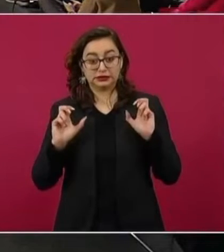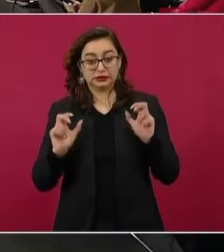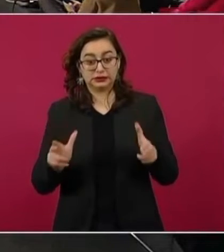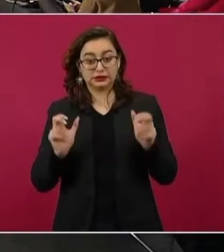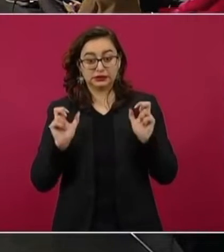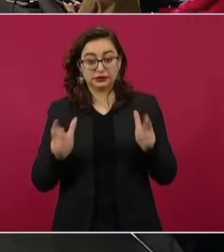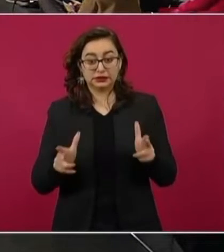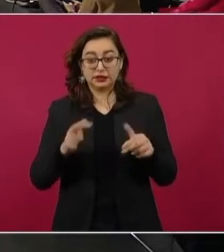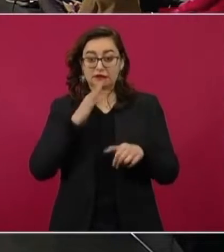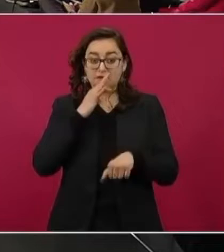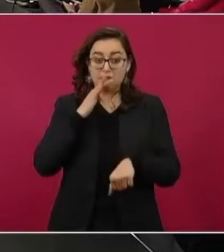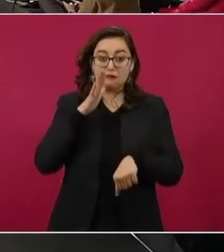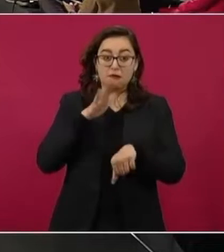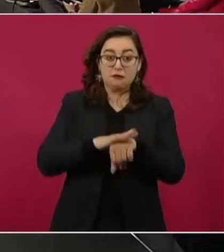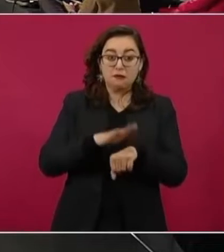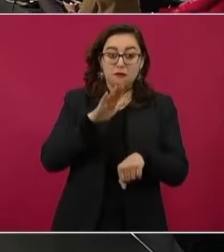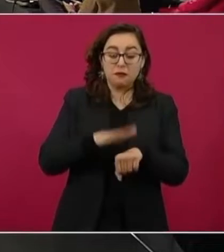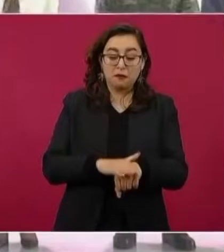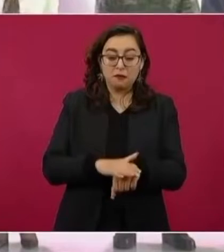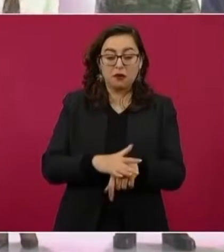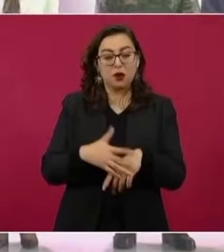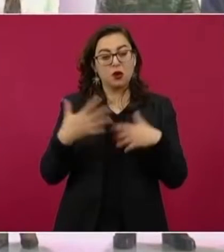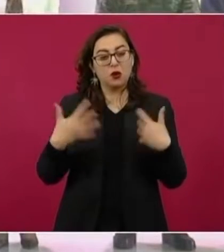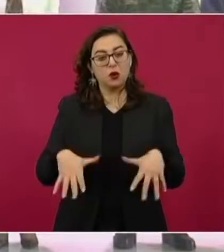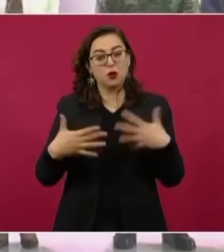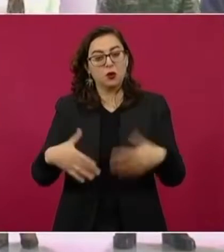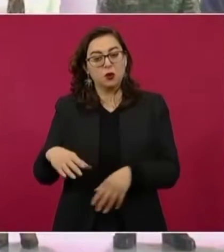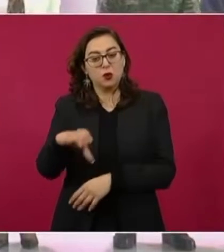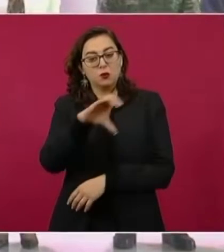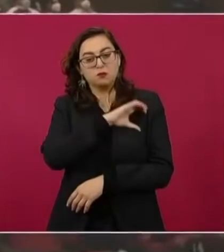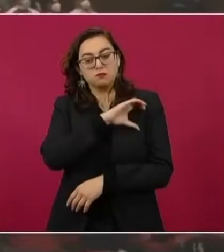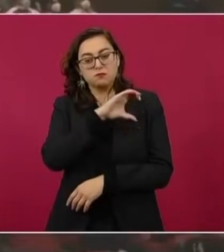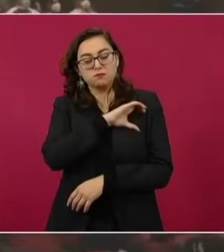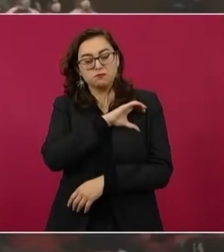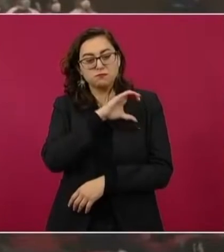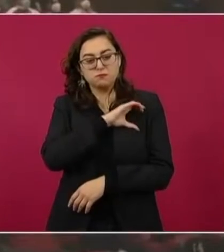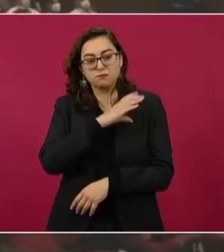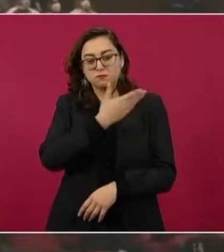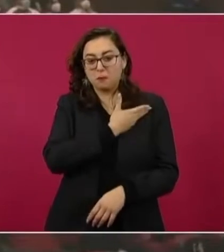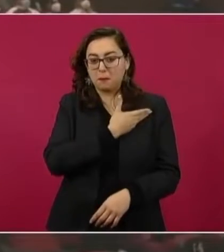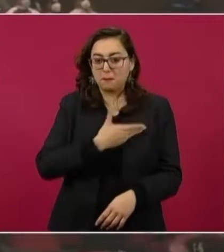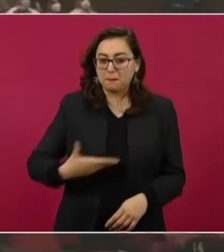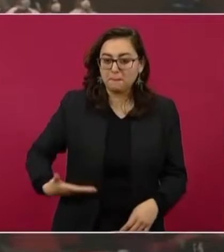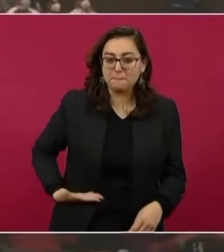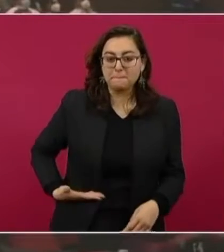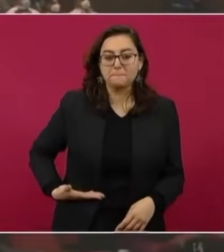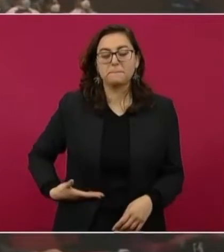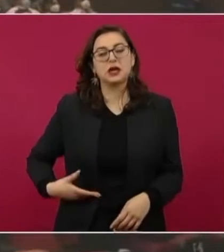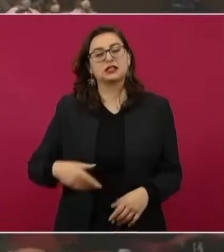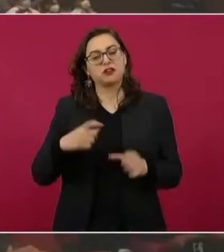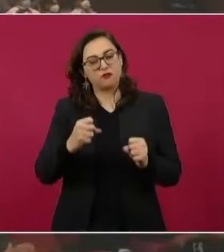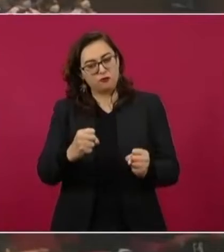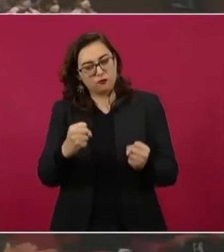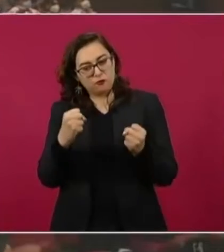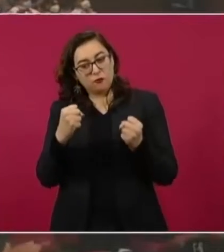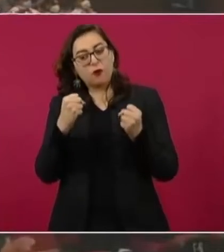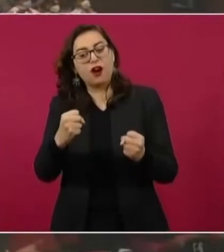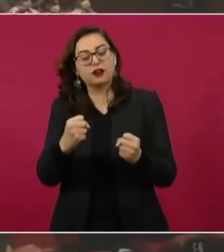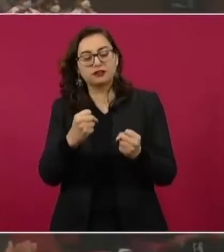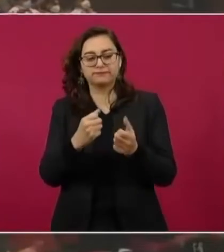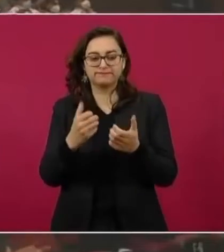cariñoso para la pronta recuperación de nuestro querido presidente. ¡Fuerza, presidente!